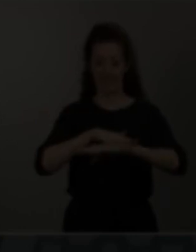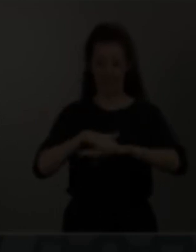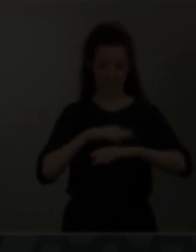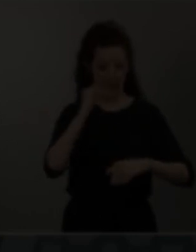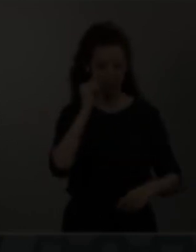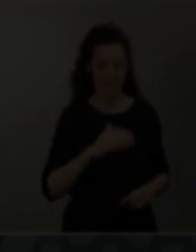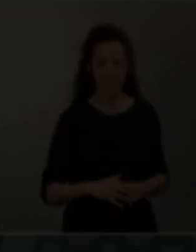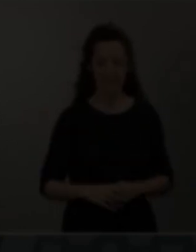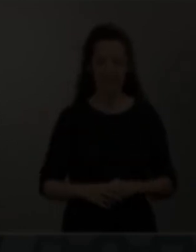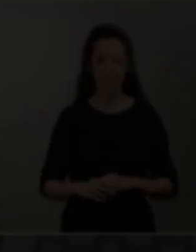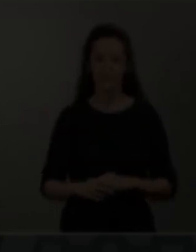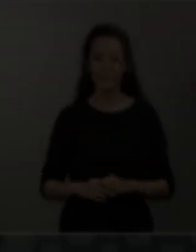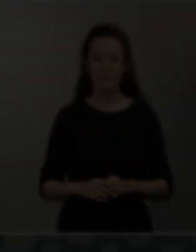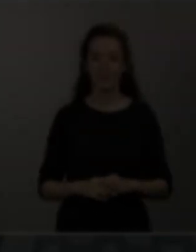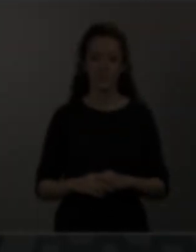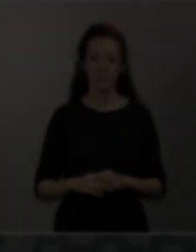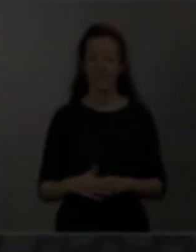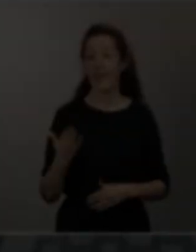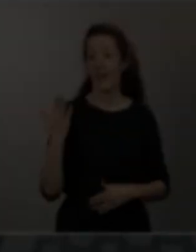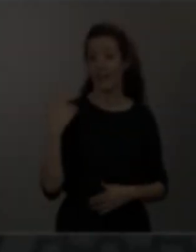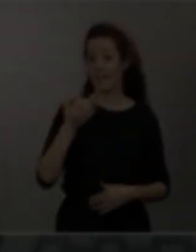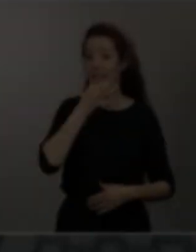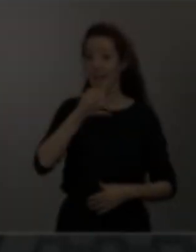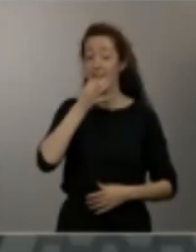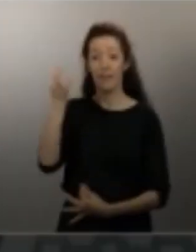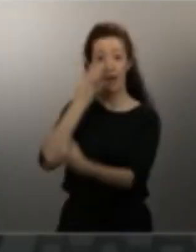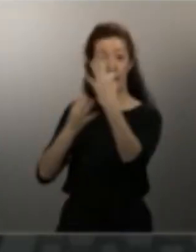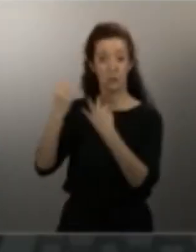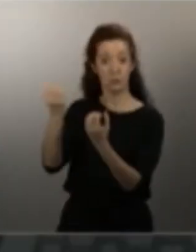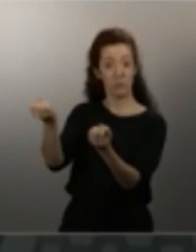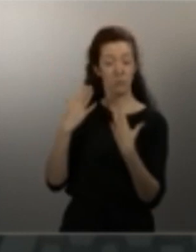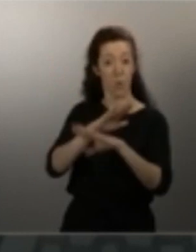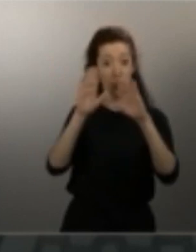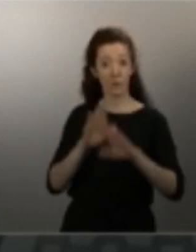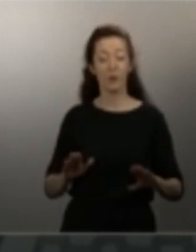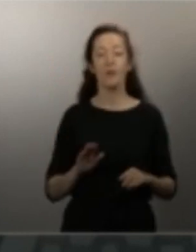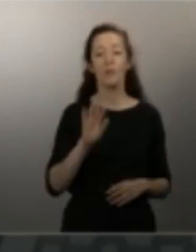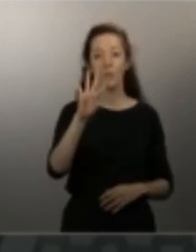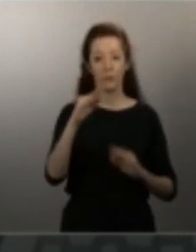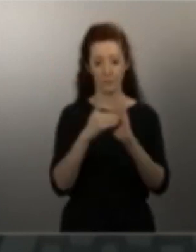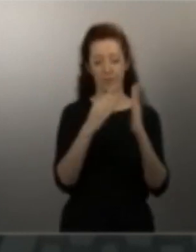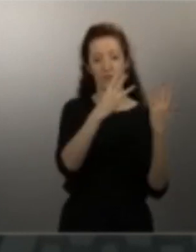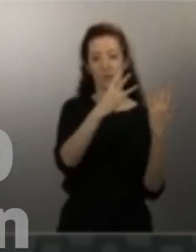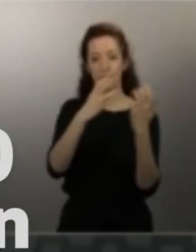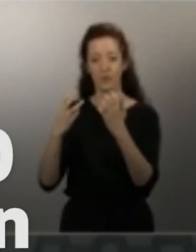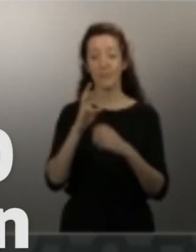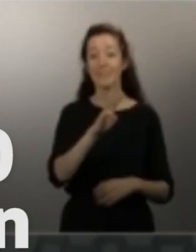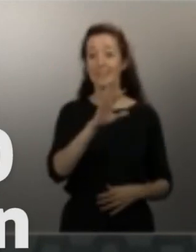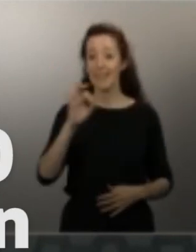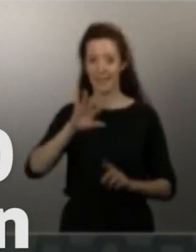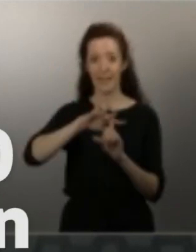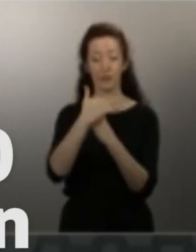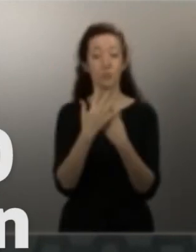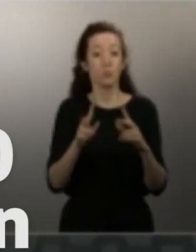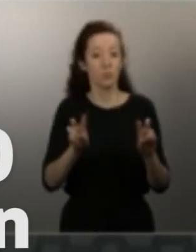Al cierre de los datos de ayer por la tarde, se habían notificado 4.830 casos nuevos, lo que nos